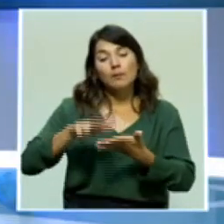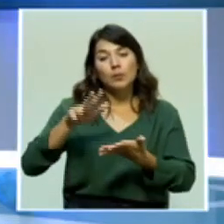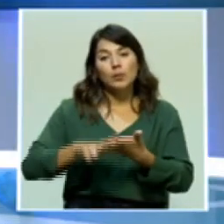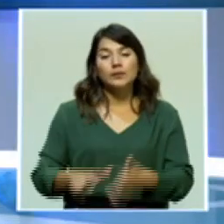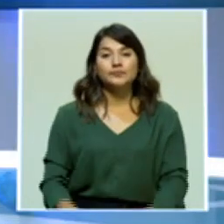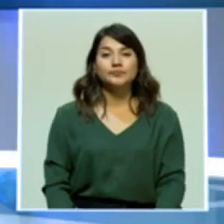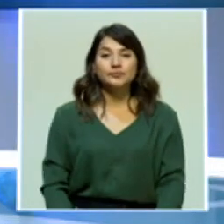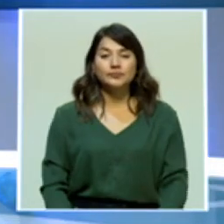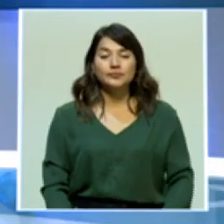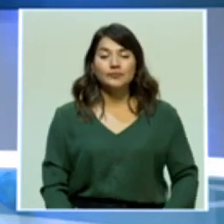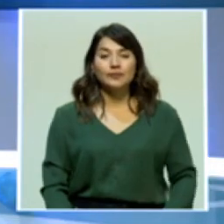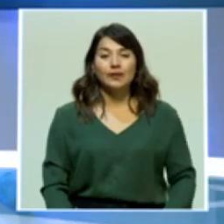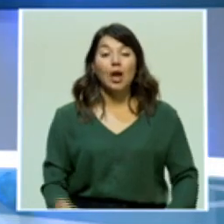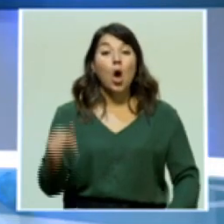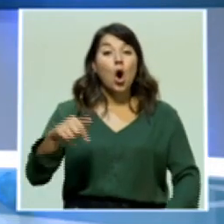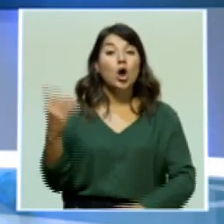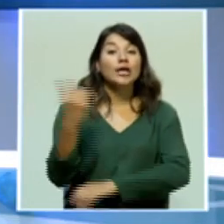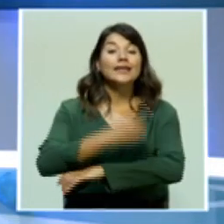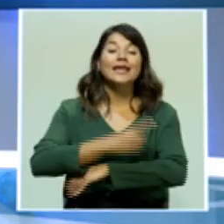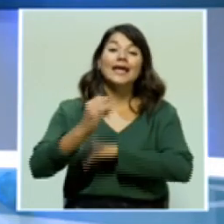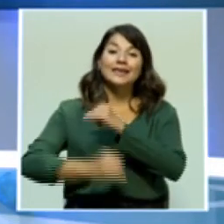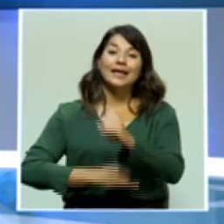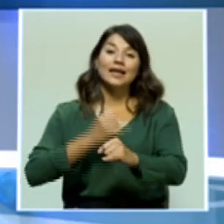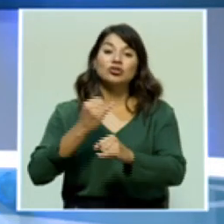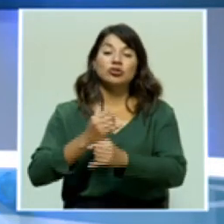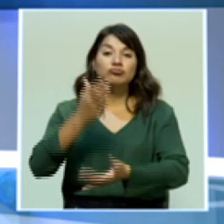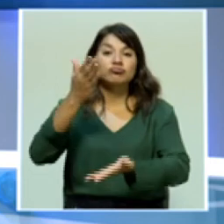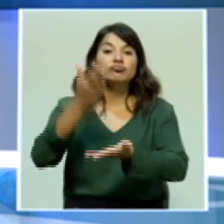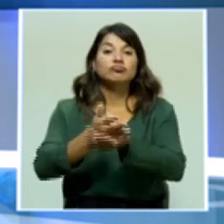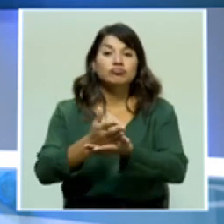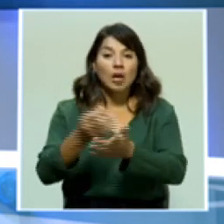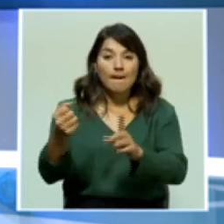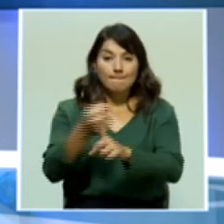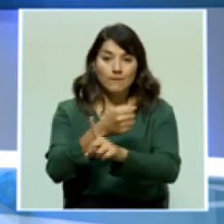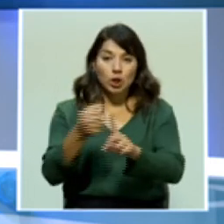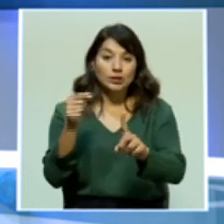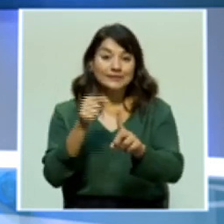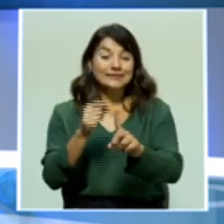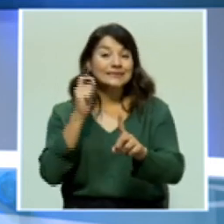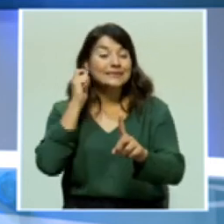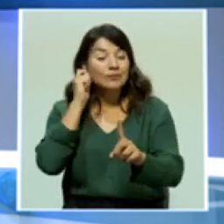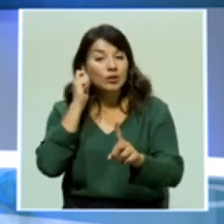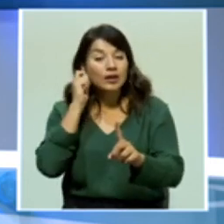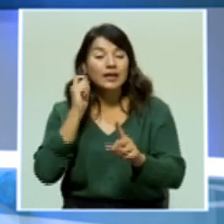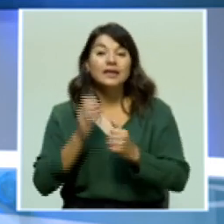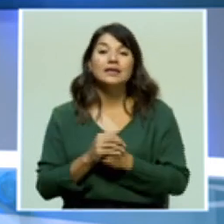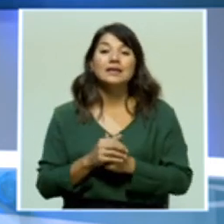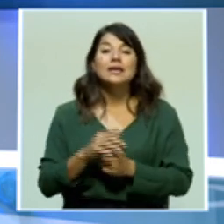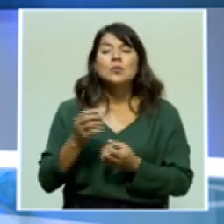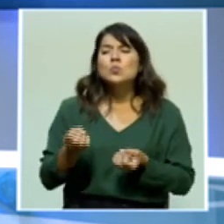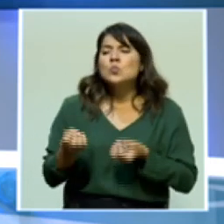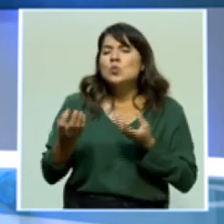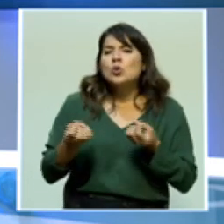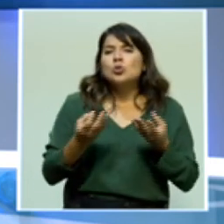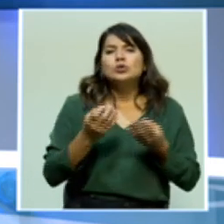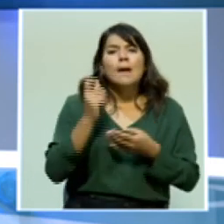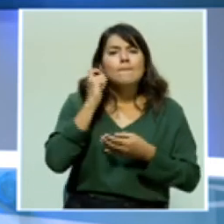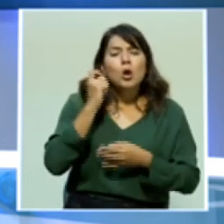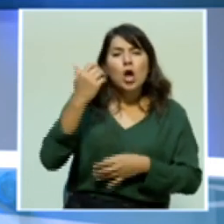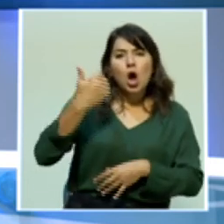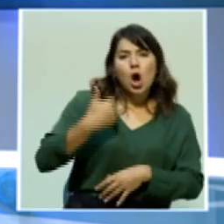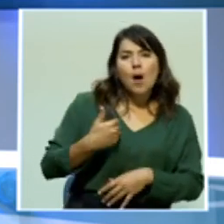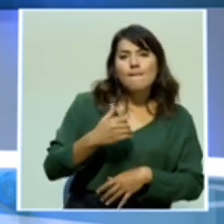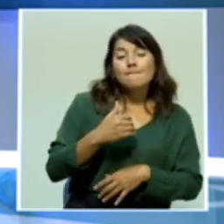En el marco del Día Internacional de la Eliminación de la Violencia de Género, cientos de mujeres, hombres,